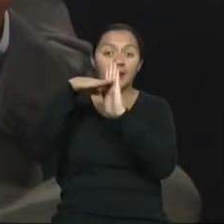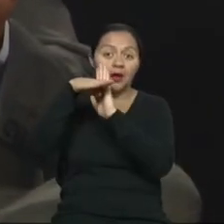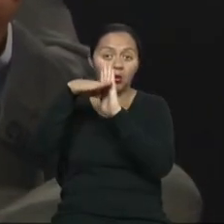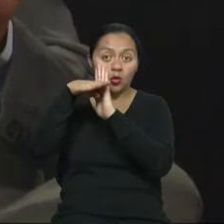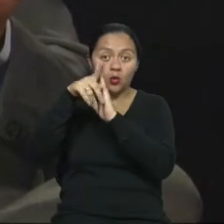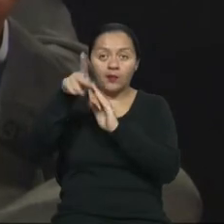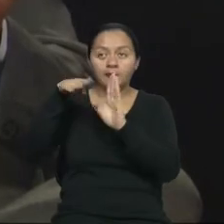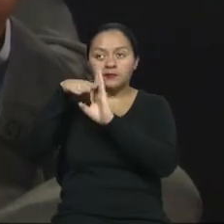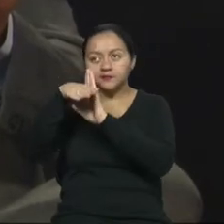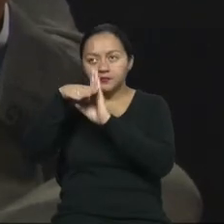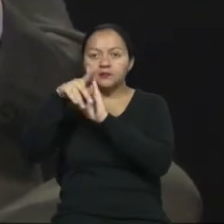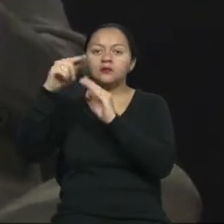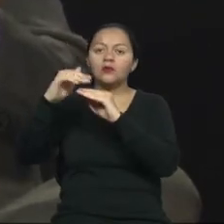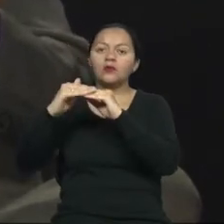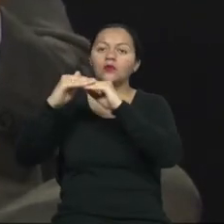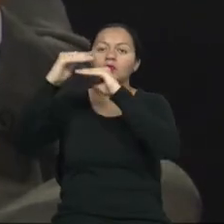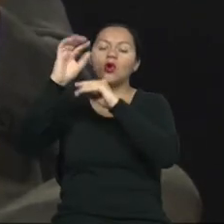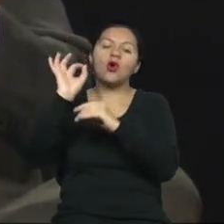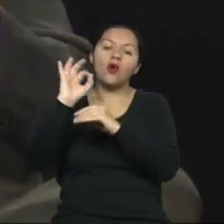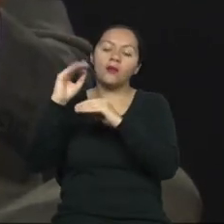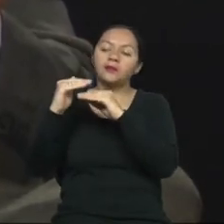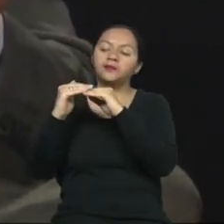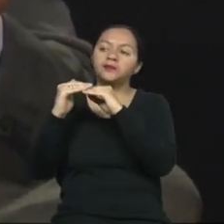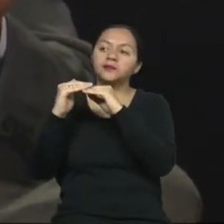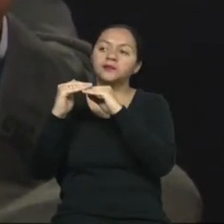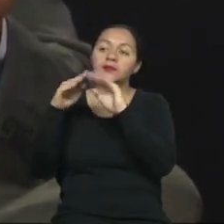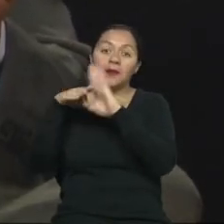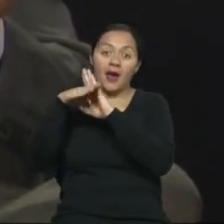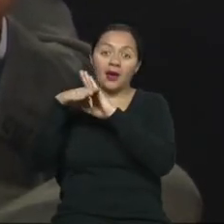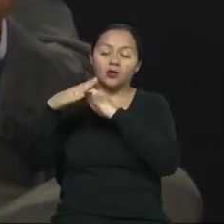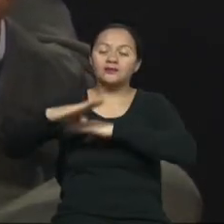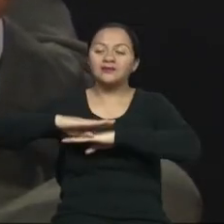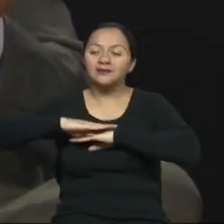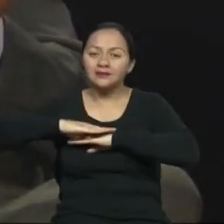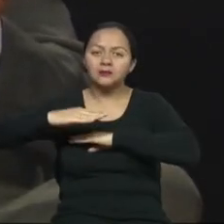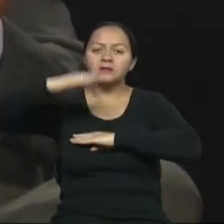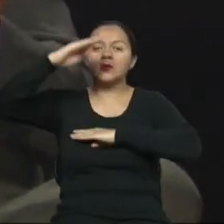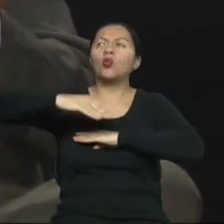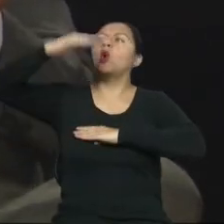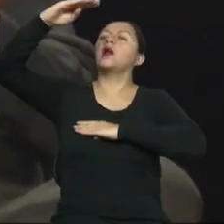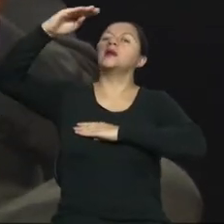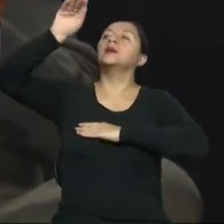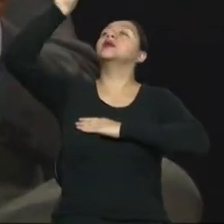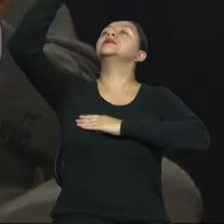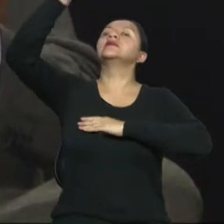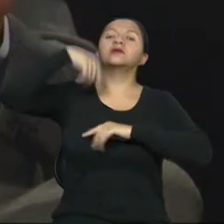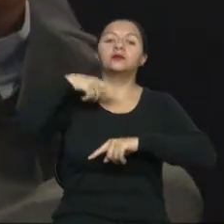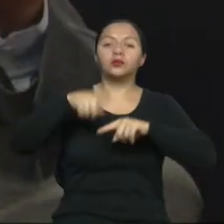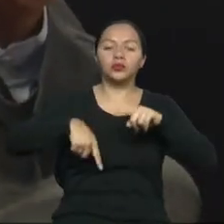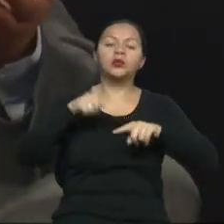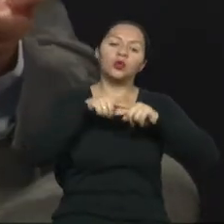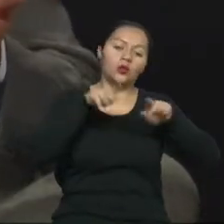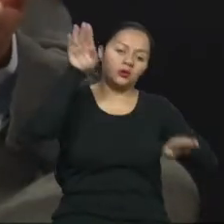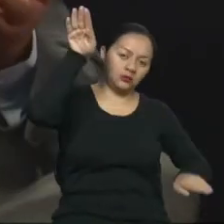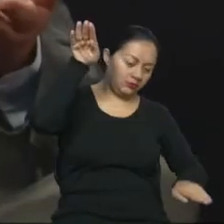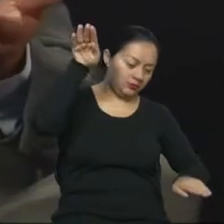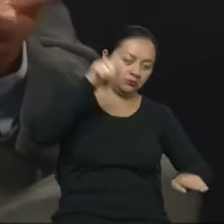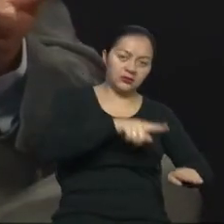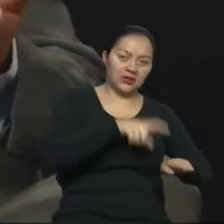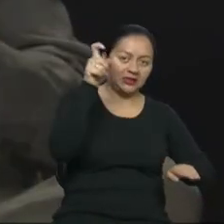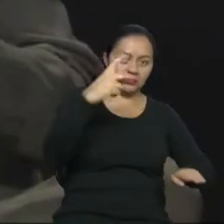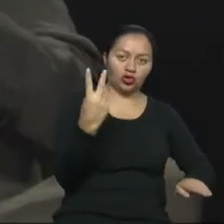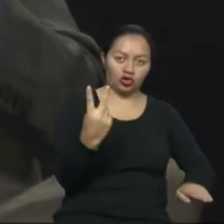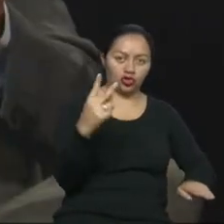una niña, una persona de talla baja, un usuario de silla de ruedas, pueda hacer uso de un objeto, puede ser un cajero